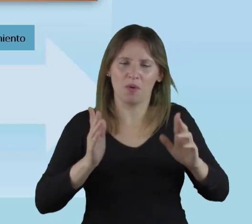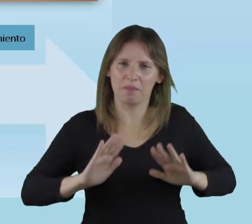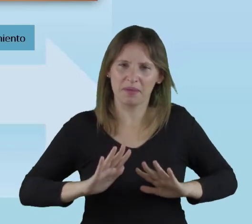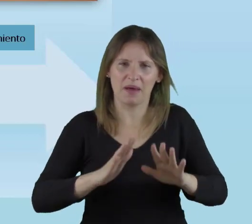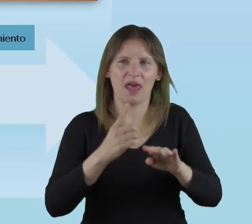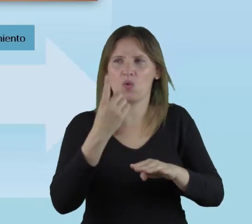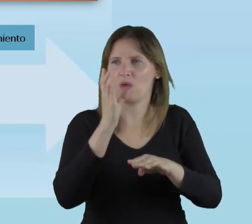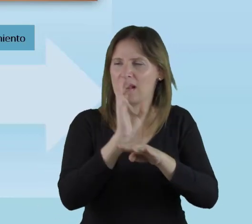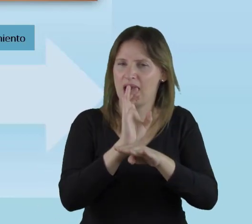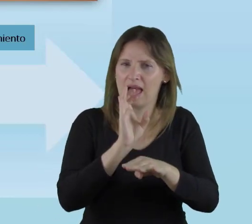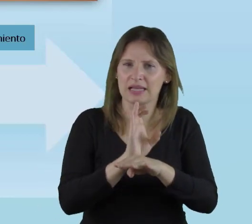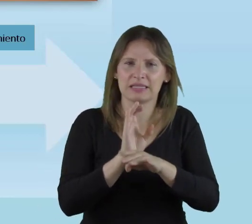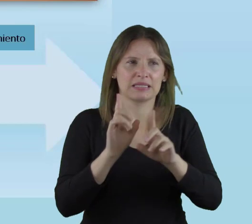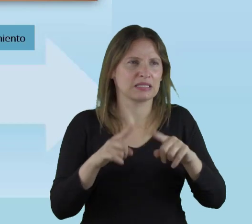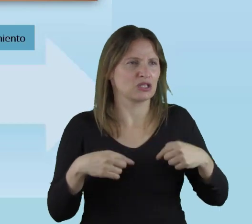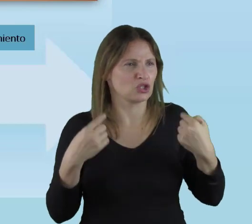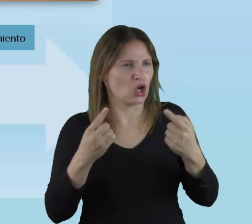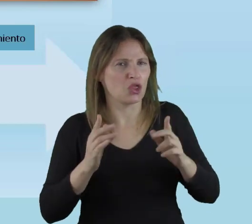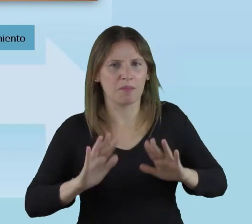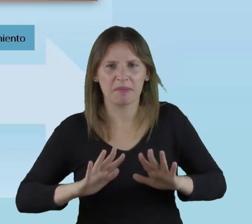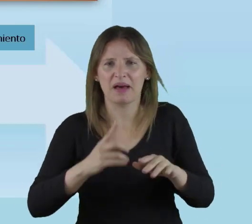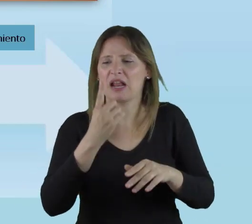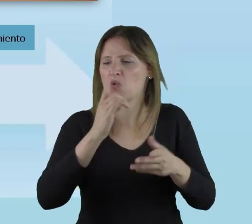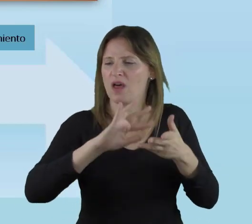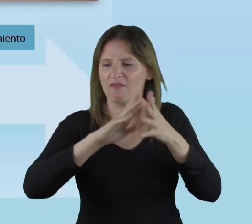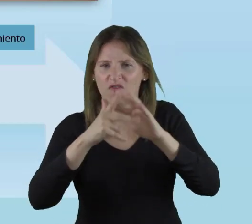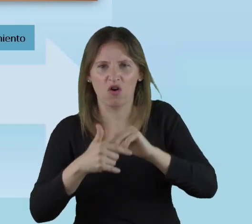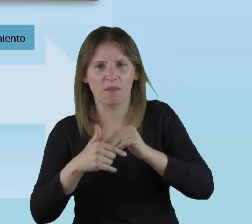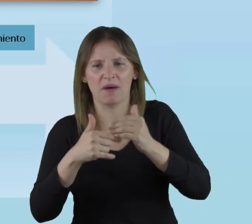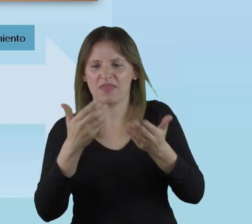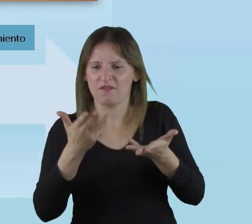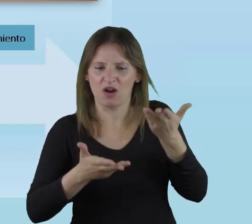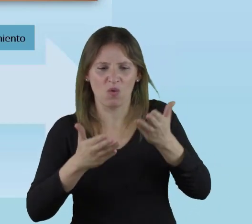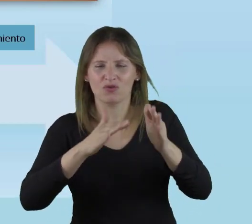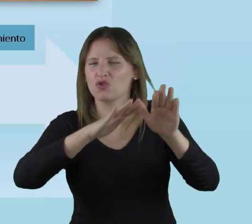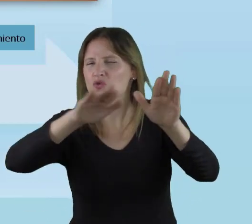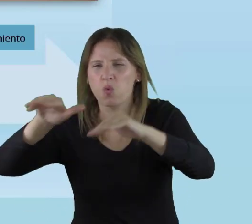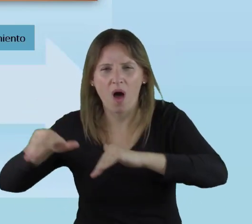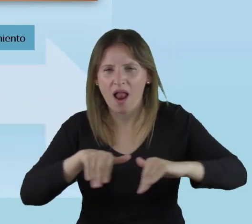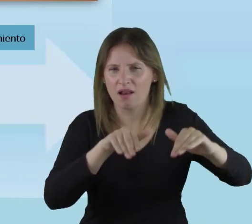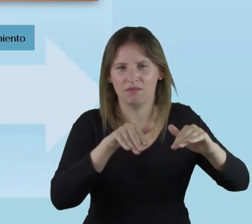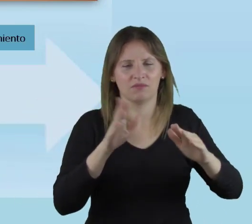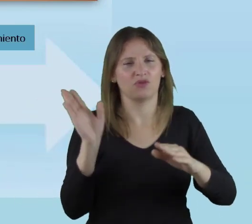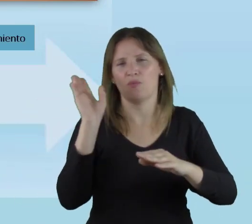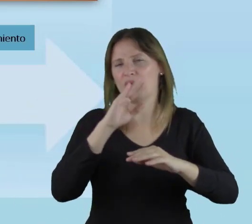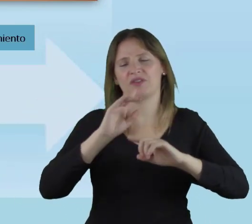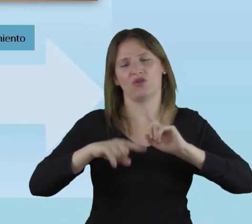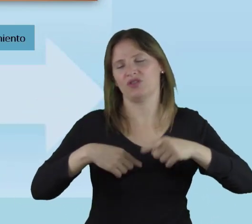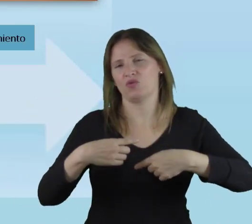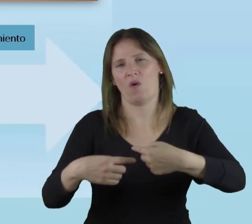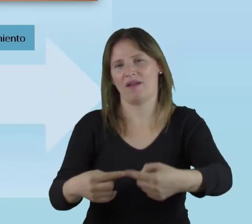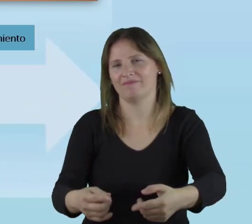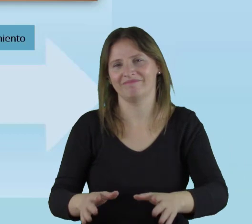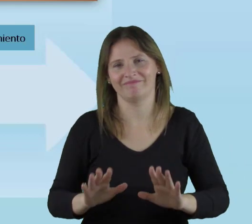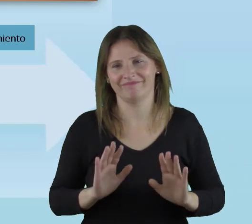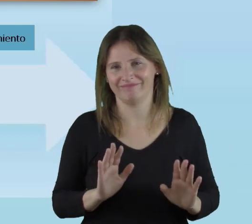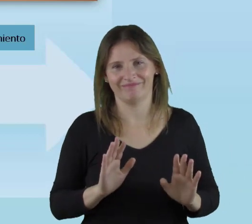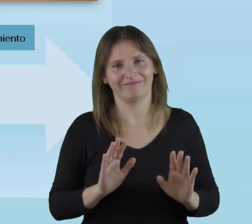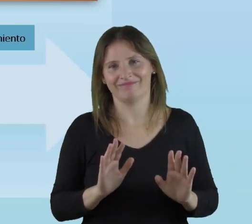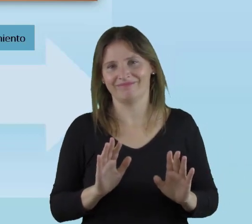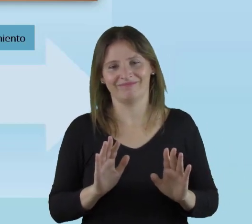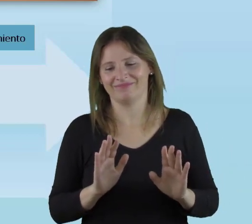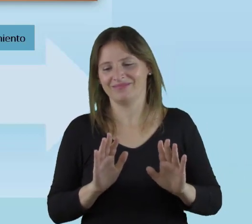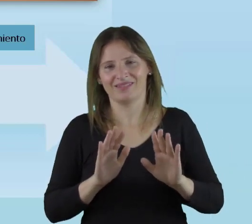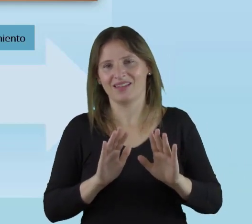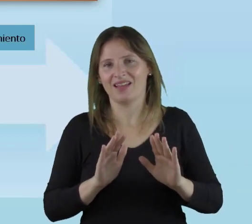preparábamos una sola clase, todos un instrumento de evaluación para todos igual, ya no podemos continuar.